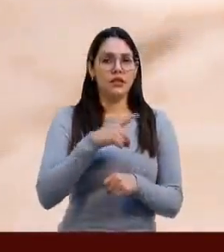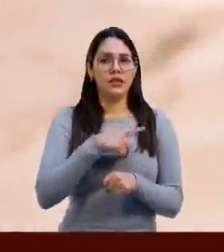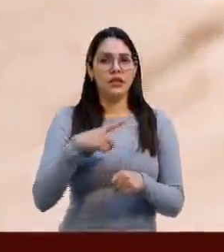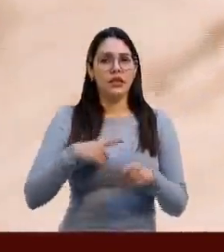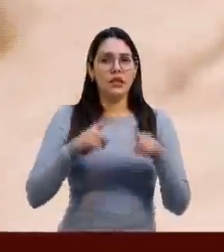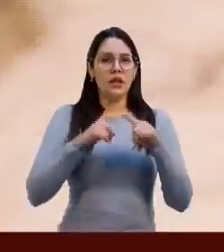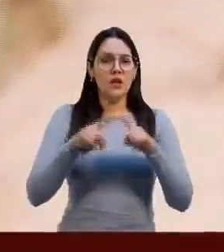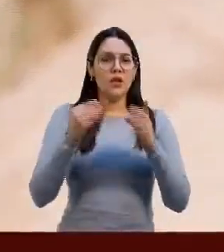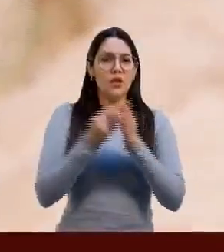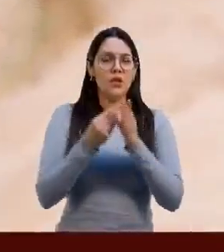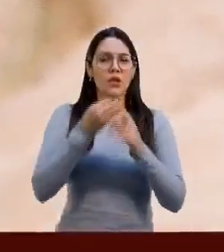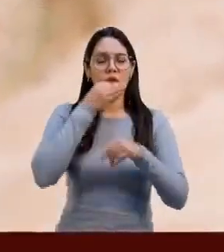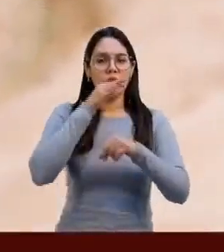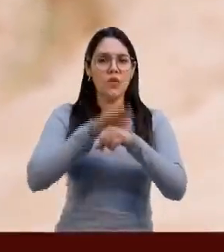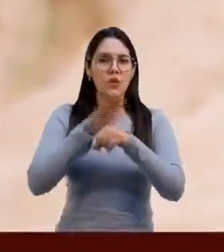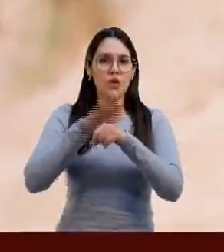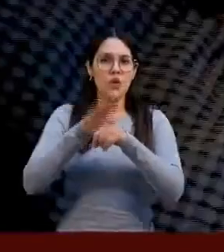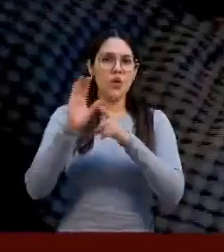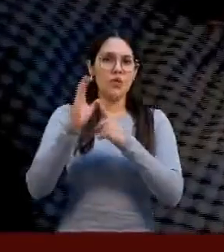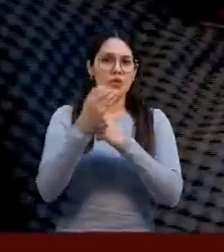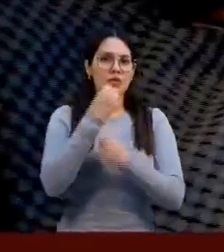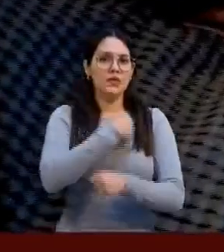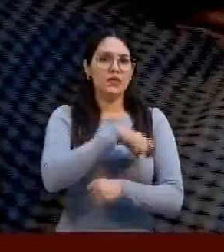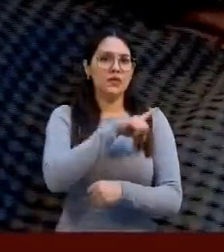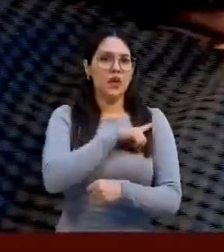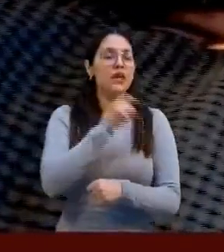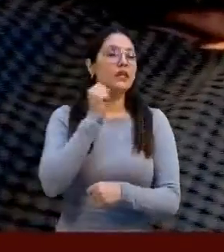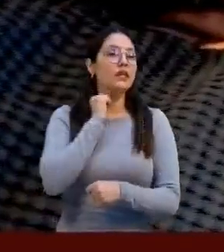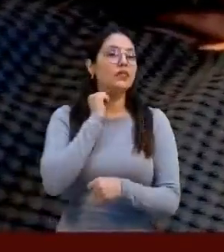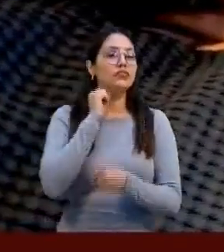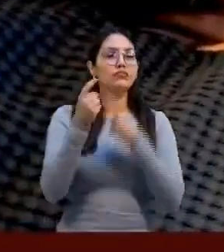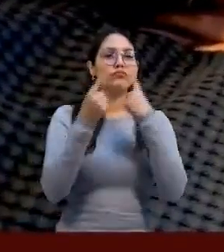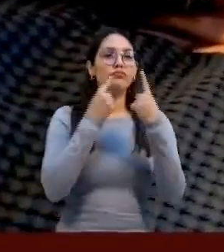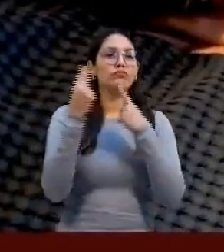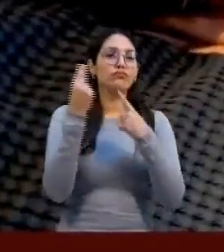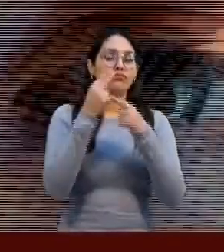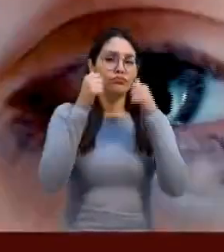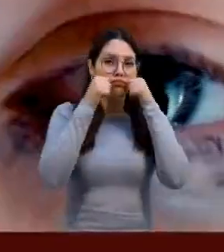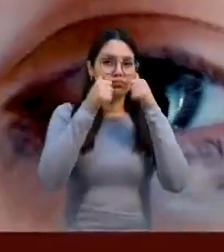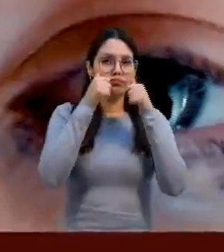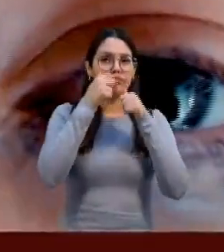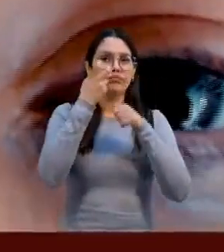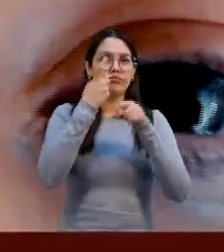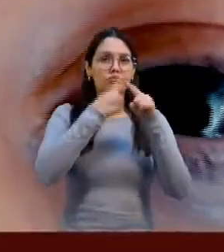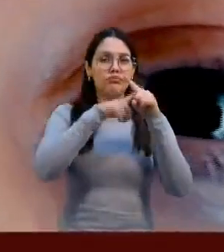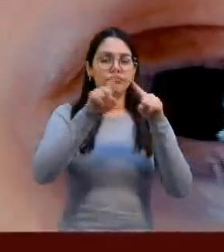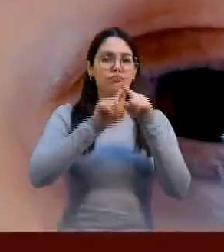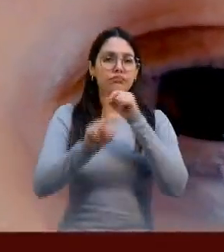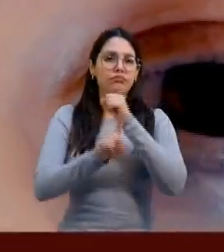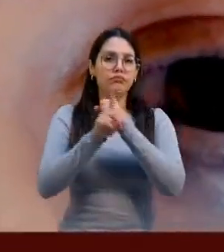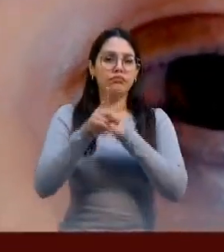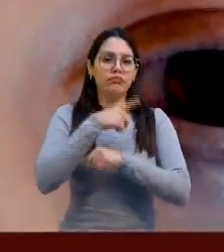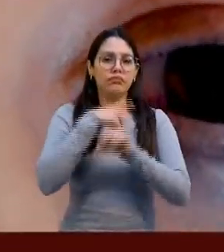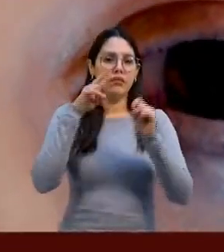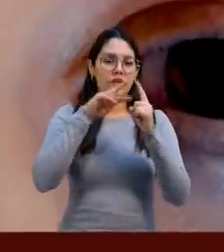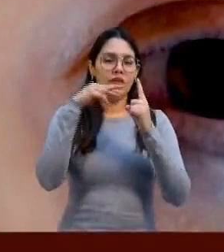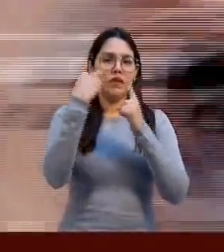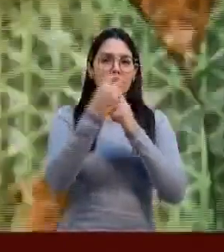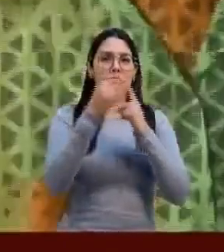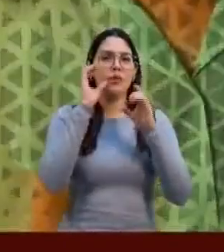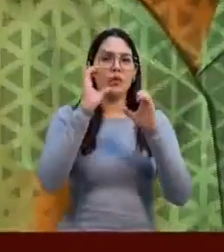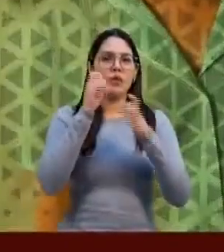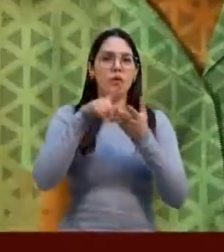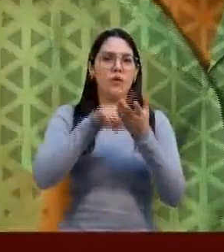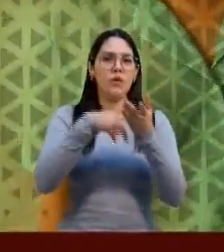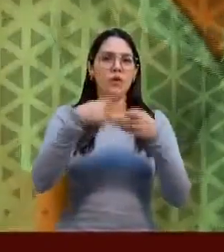convocado por la Comisión de Salud del Senado, se abordó la necesidad de atender estos trastornos desde un enfoque preventivo en centros laborales.